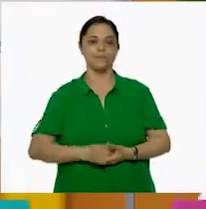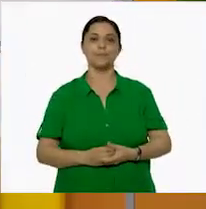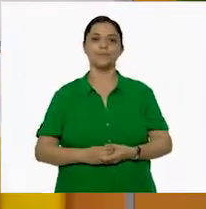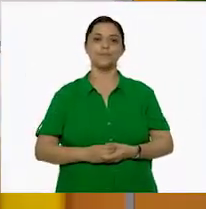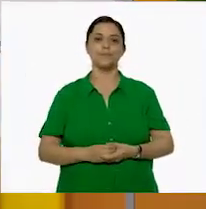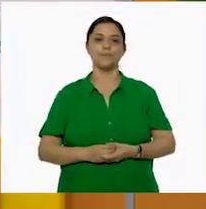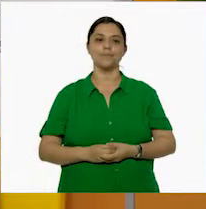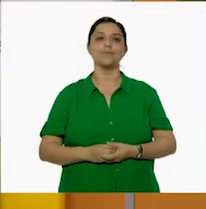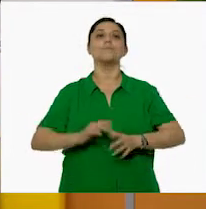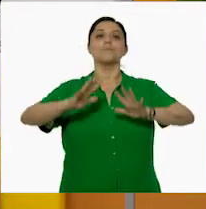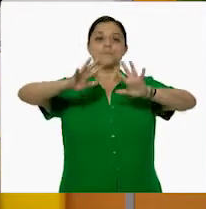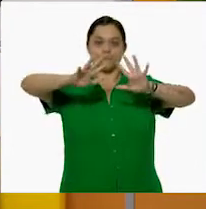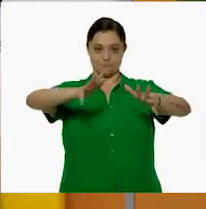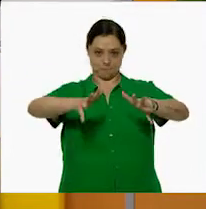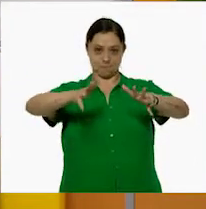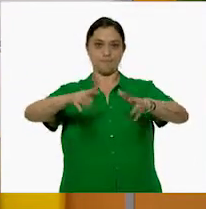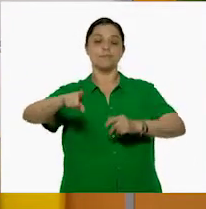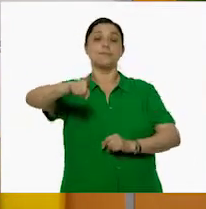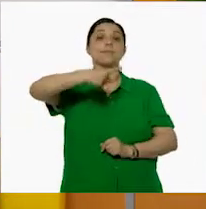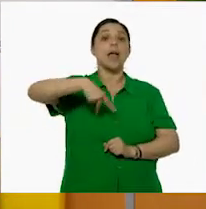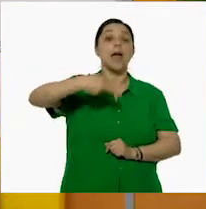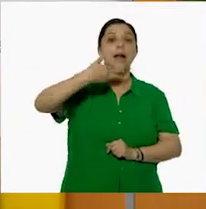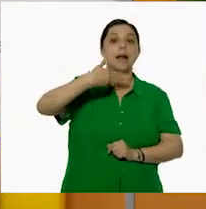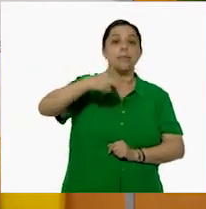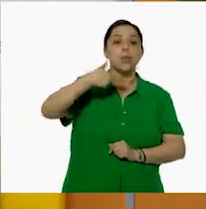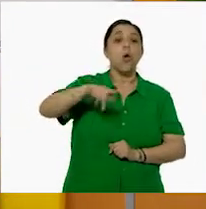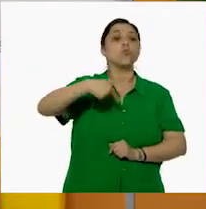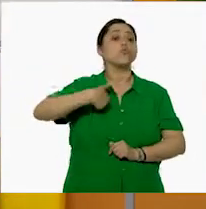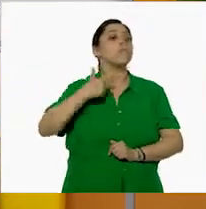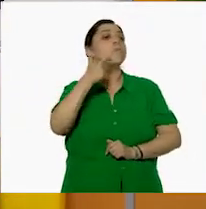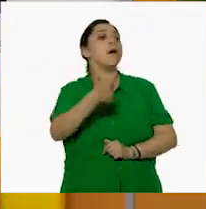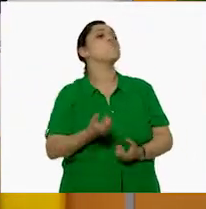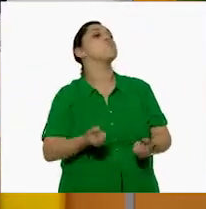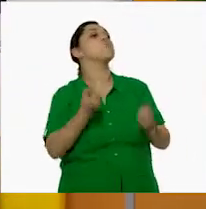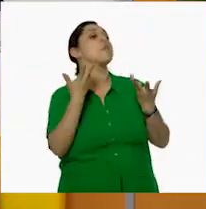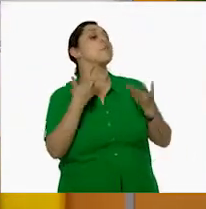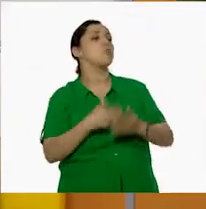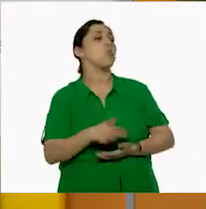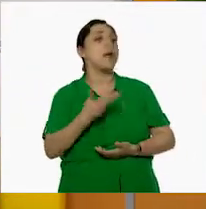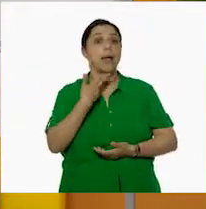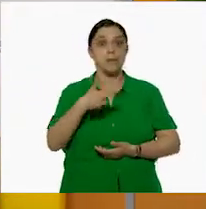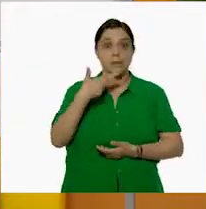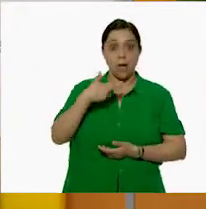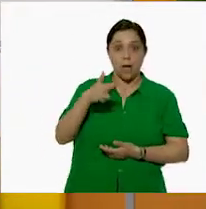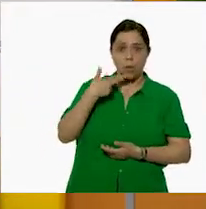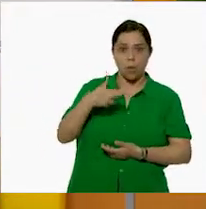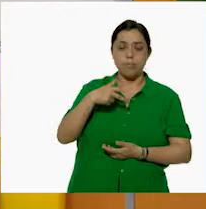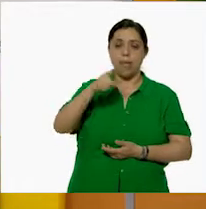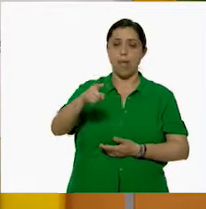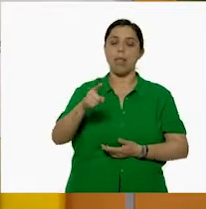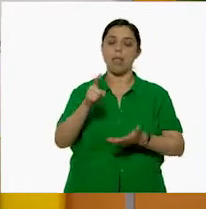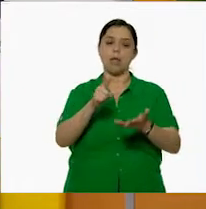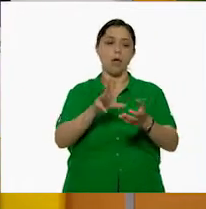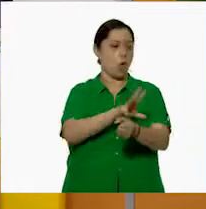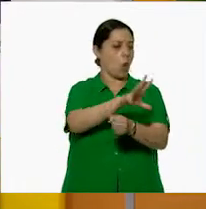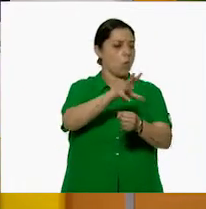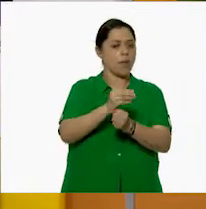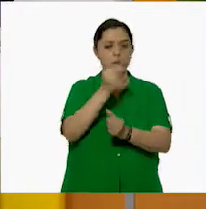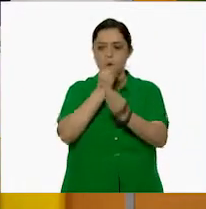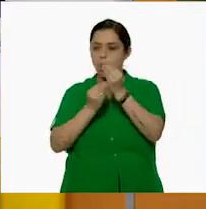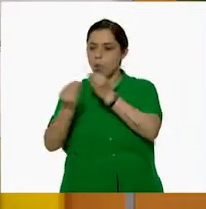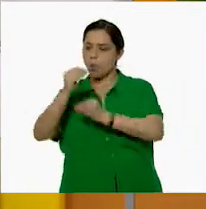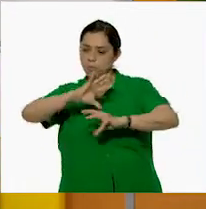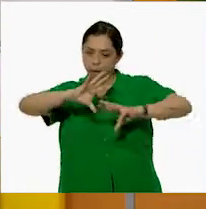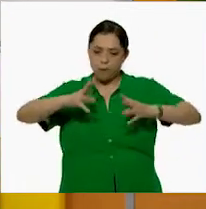Llegó el momento de decirle al restaurante cuánto te debo. El restaurante entonces va a realizar el cobro de todas las comidas realizadas.